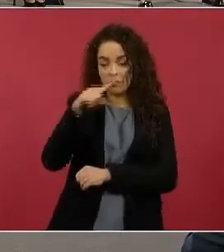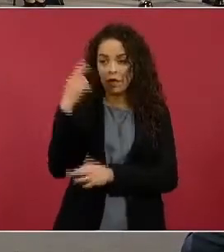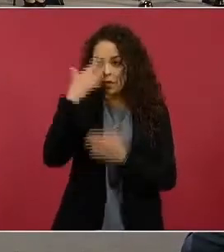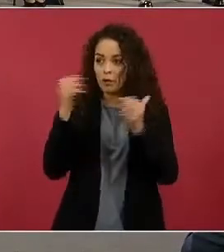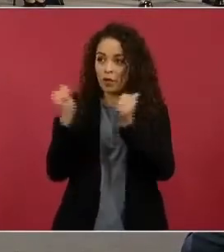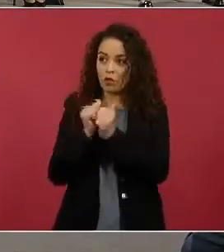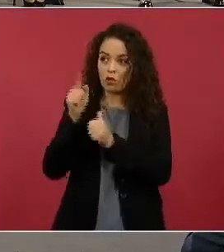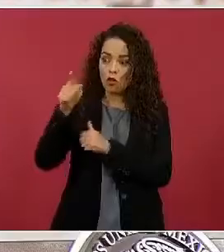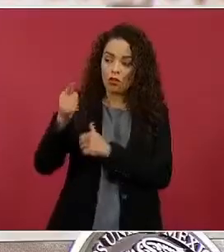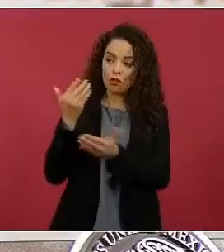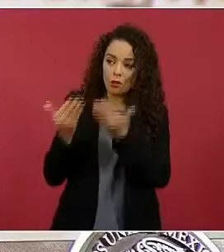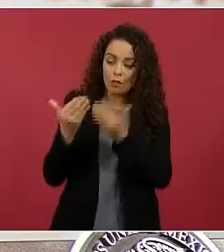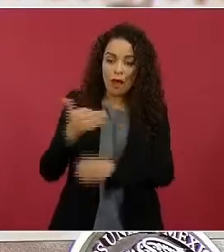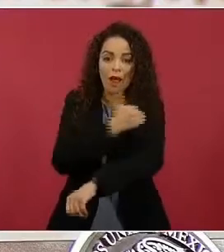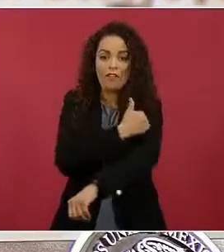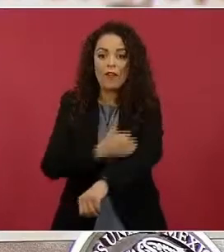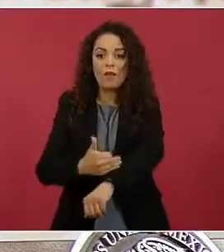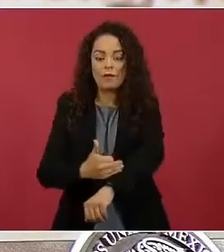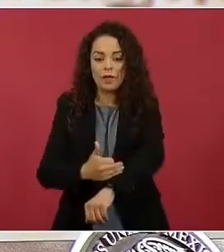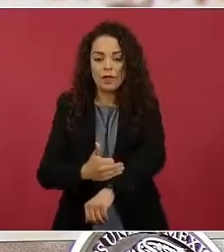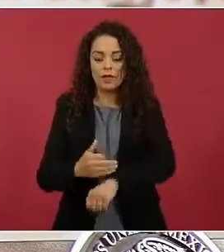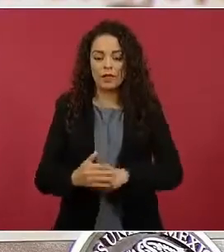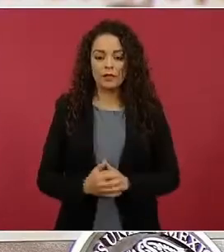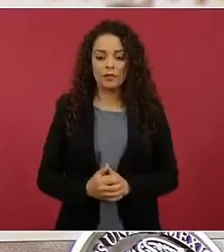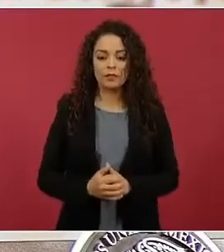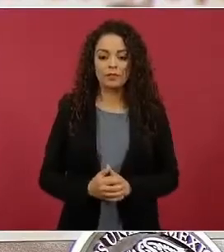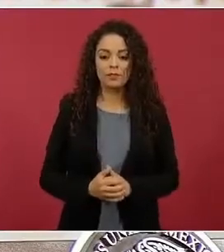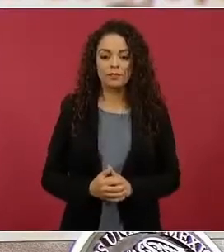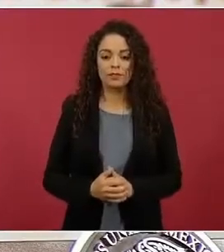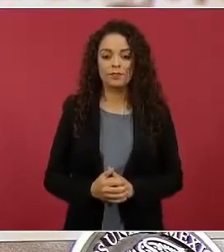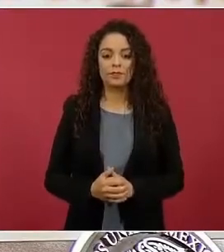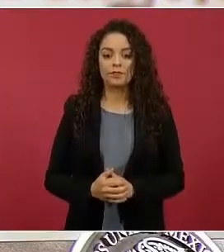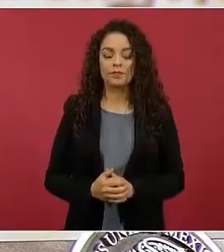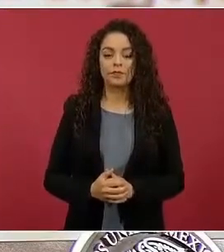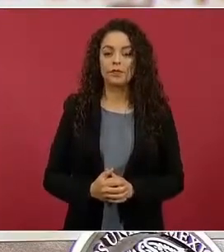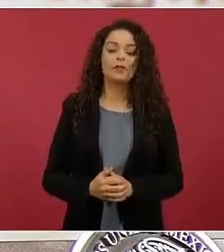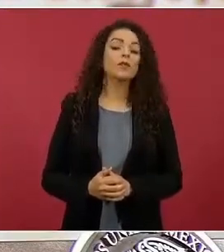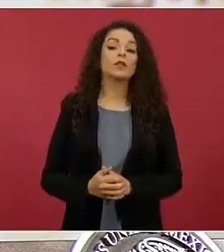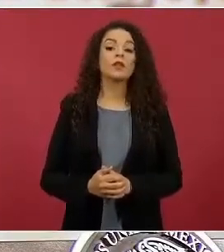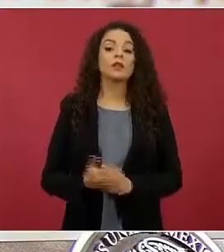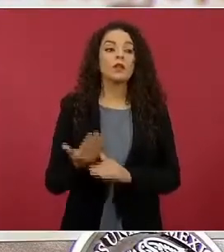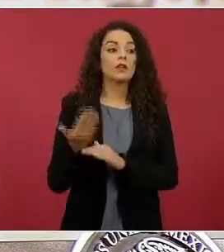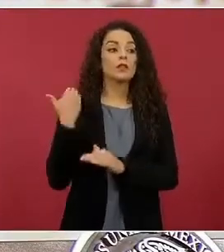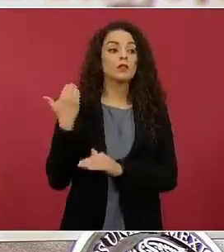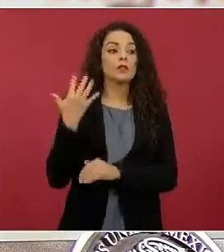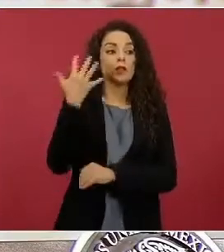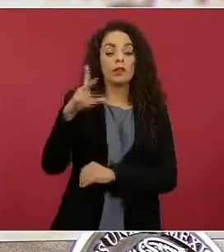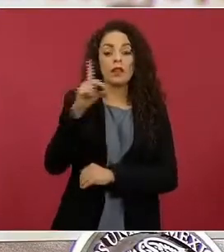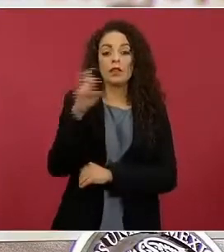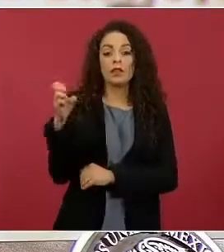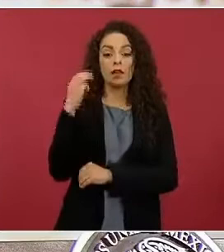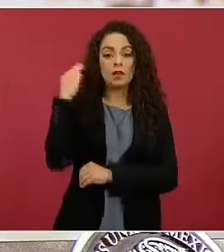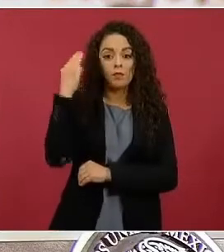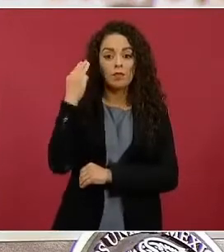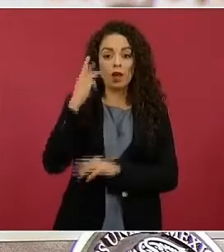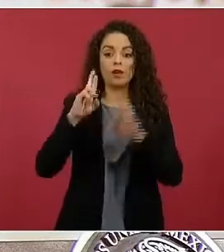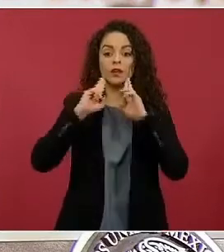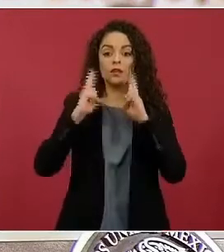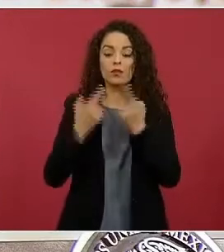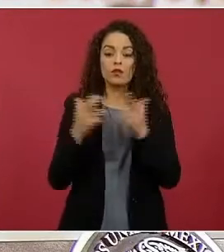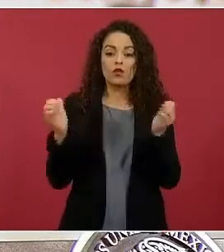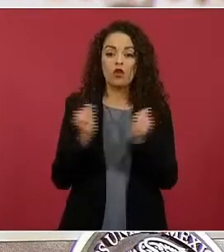y esperemos que con la reunión que tuvimos el pasado 10 de marzo, con las